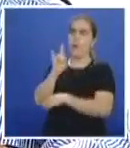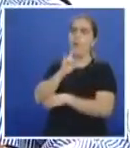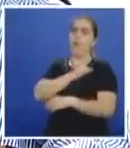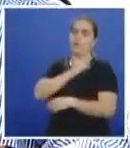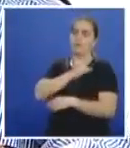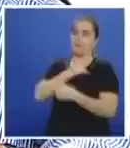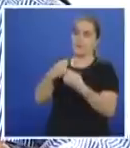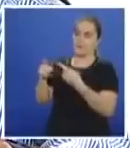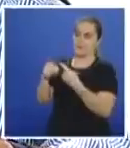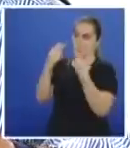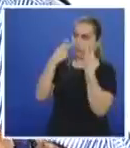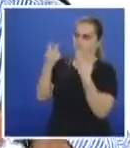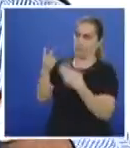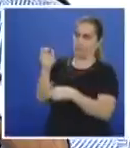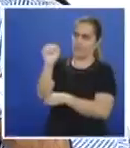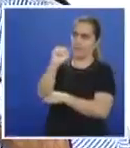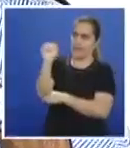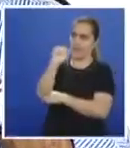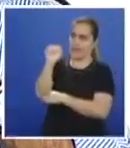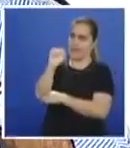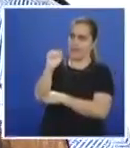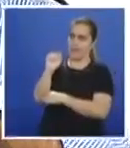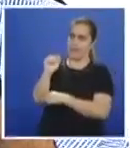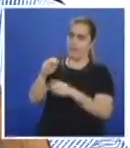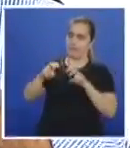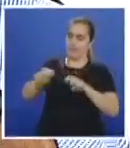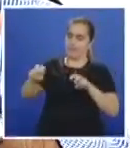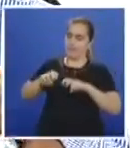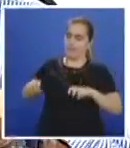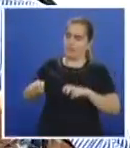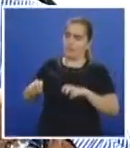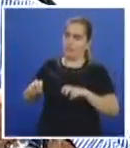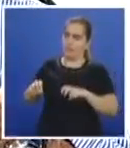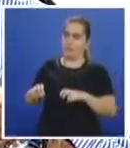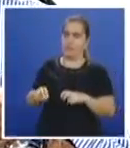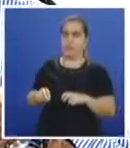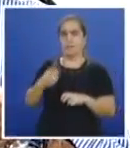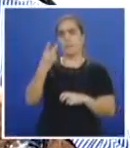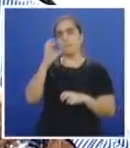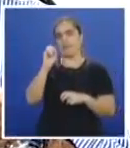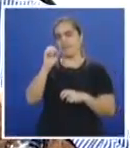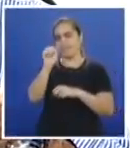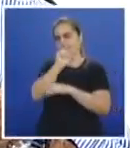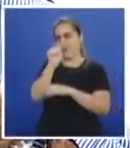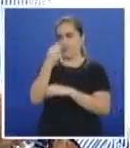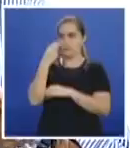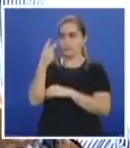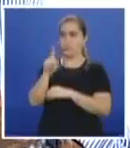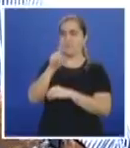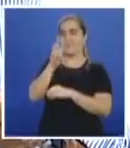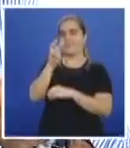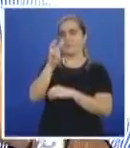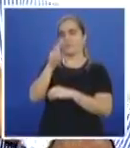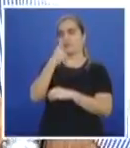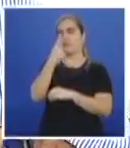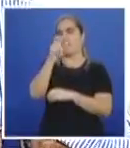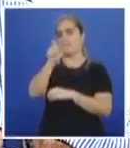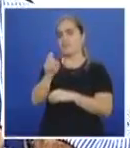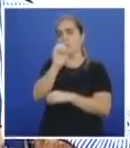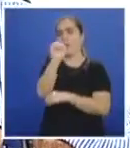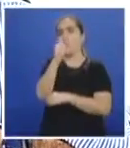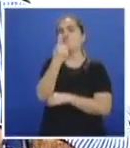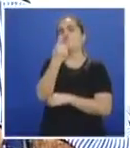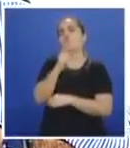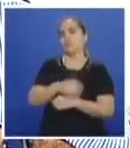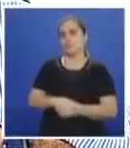empresas, 18 llegan o van con un solo conductor. Eso no es